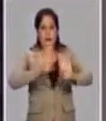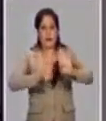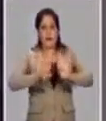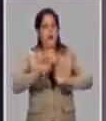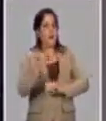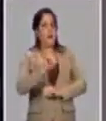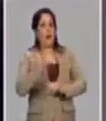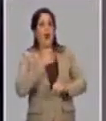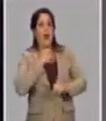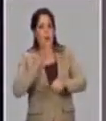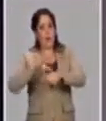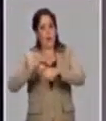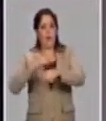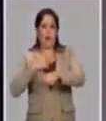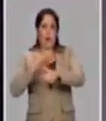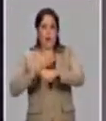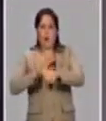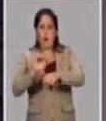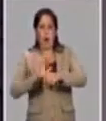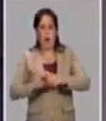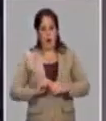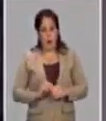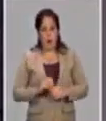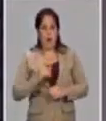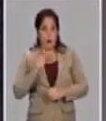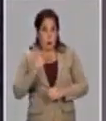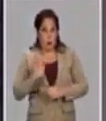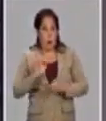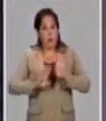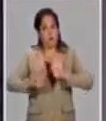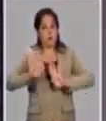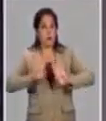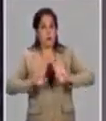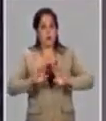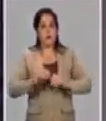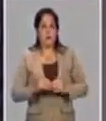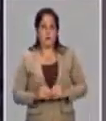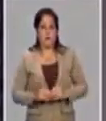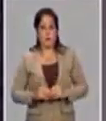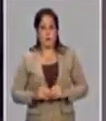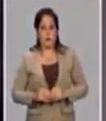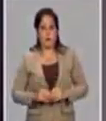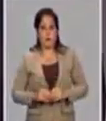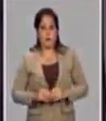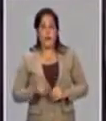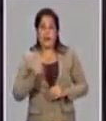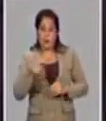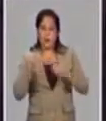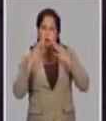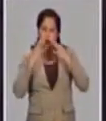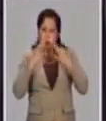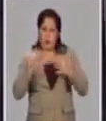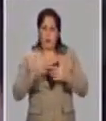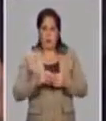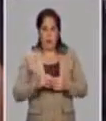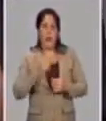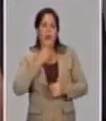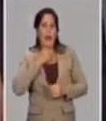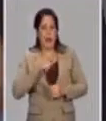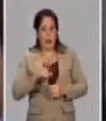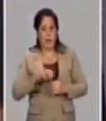como la que se genera cuando uno se infecta con el virus. Cuando uno logra vencer la enfermedad. ¿De acuerdo? Y entonces,